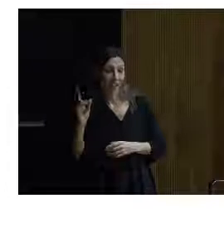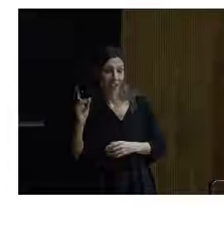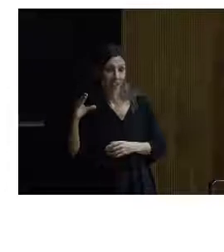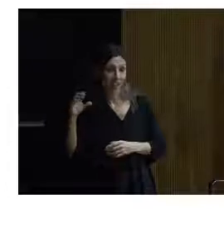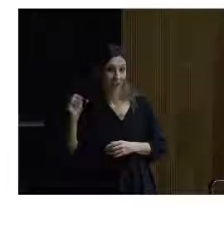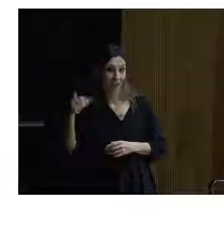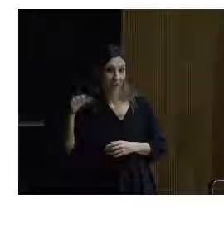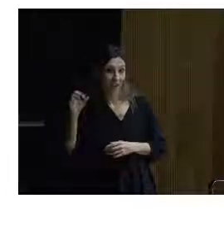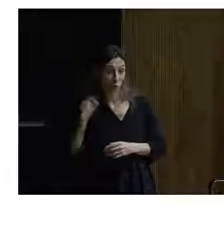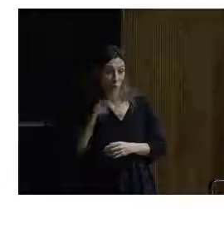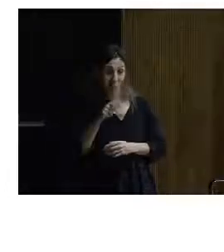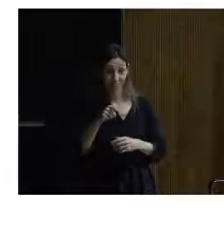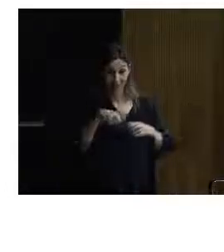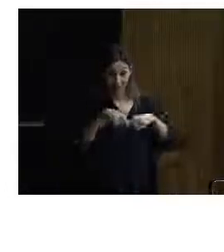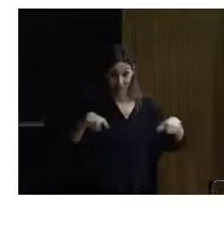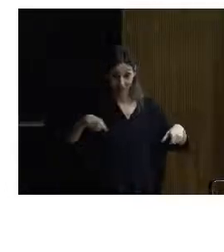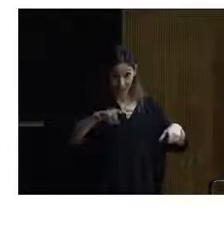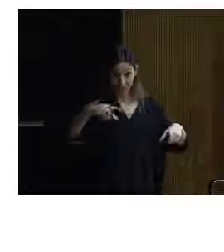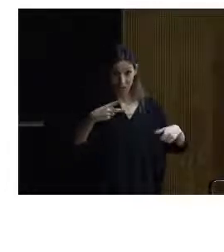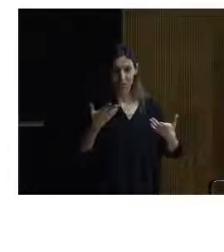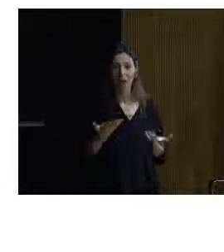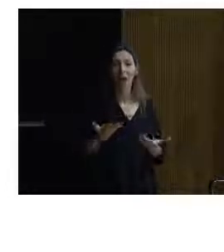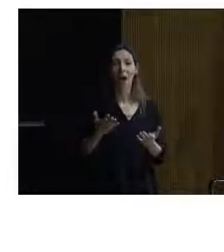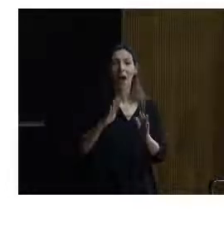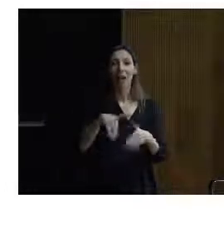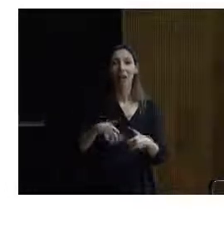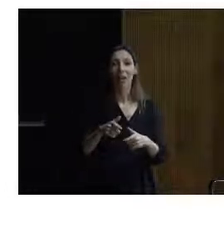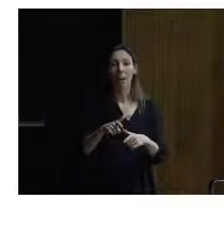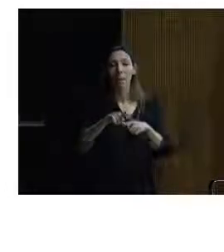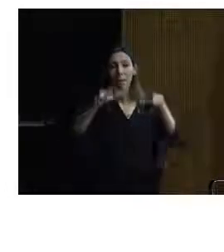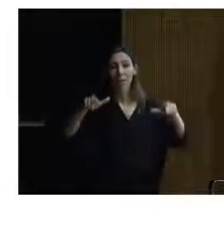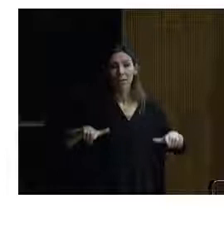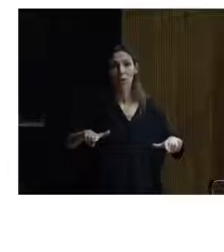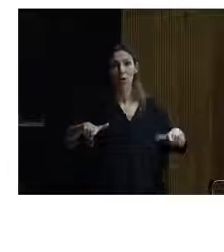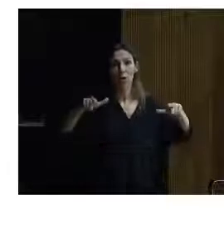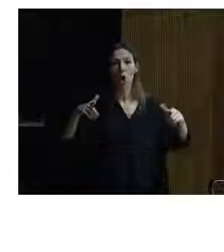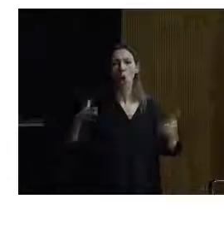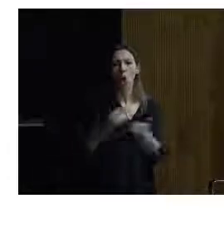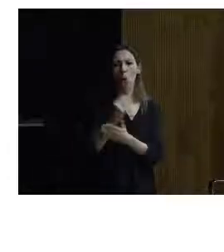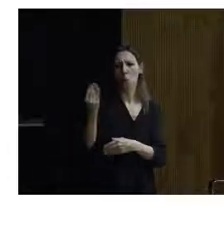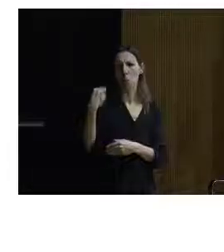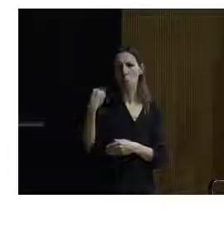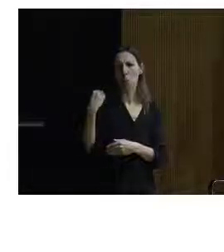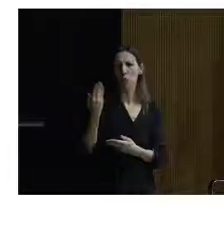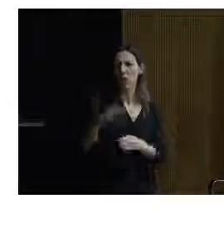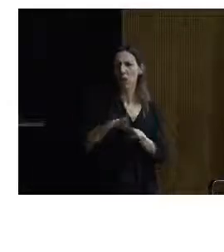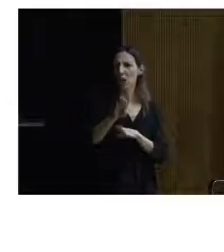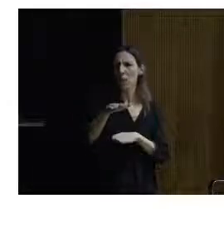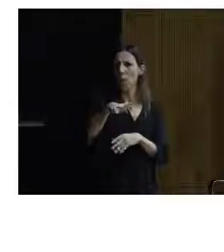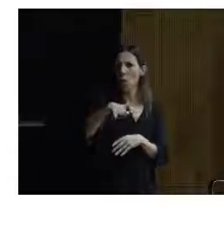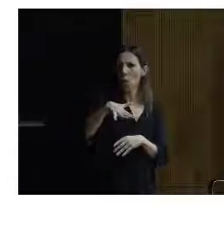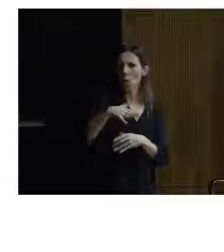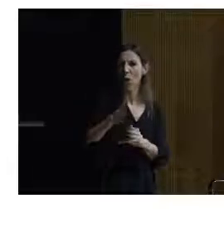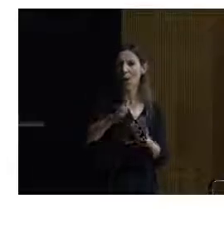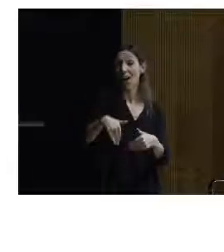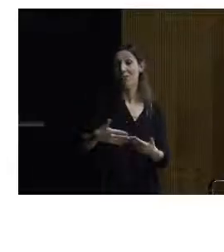realmente lo que hice fue avanzar con la plataforma elevadora. Y todo el mundo me preguntaba por la rampa del Castillo de la Mota. Con lo cual yo he terminado de hacer